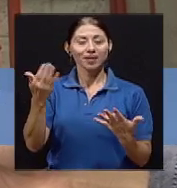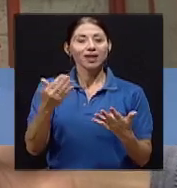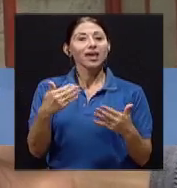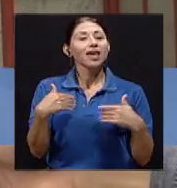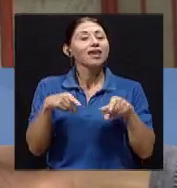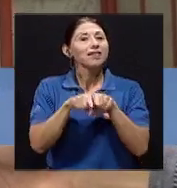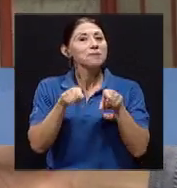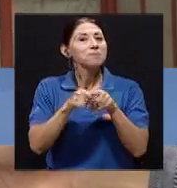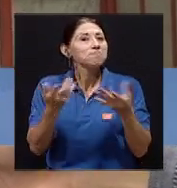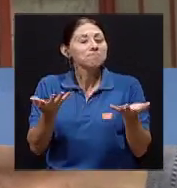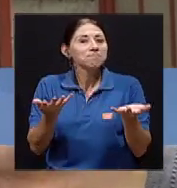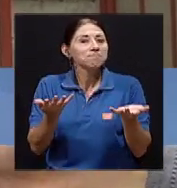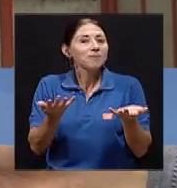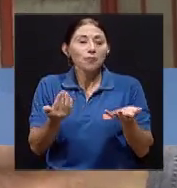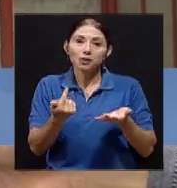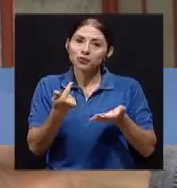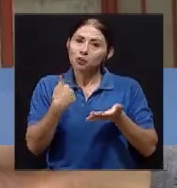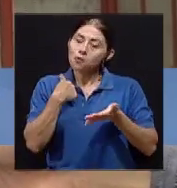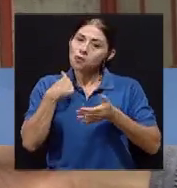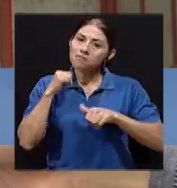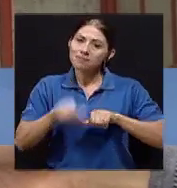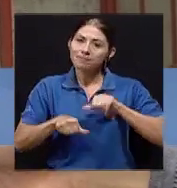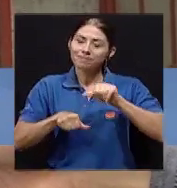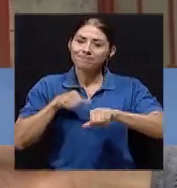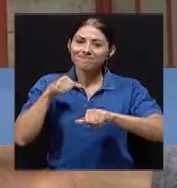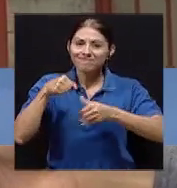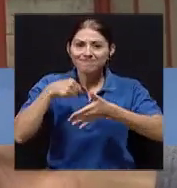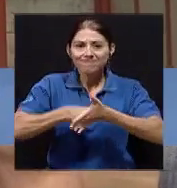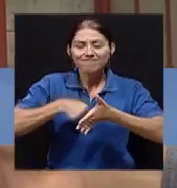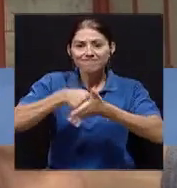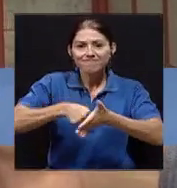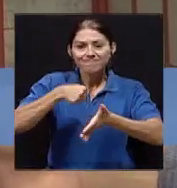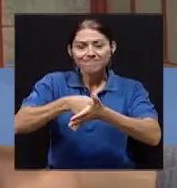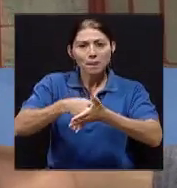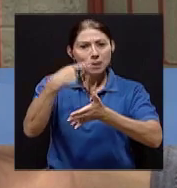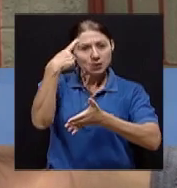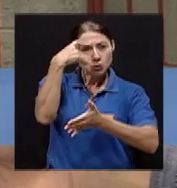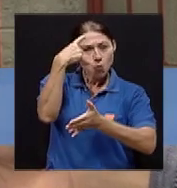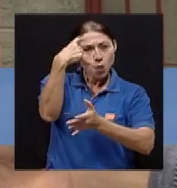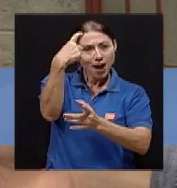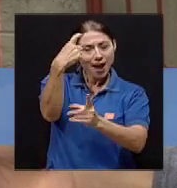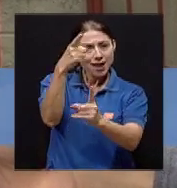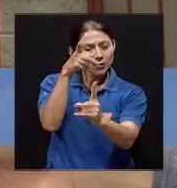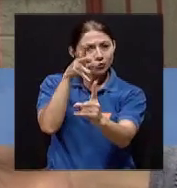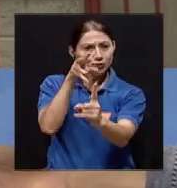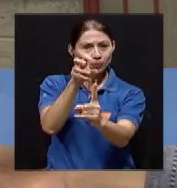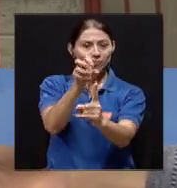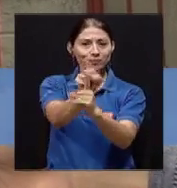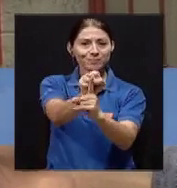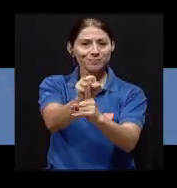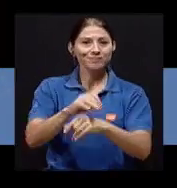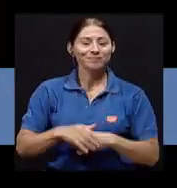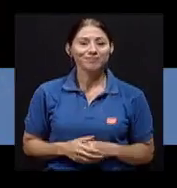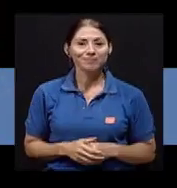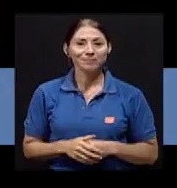Y después, la lucha que uno tiene que dar para lograr los sueños que uno se propone.